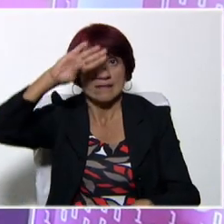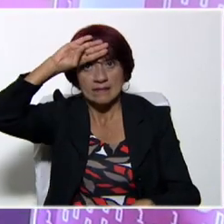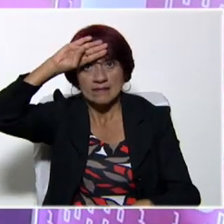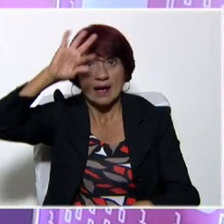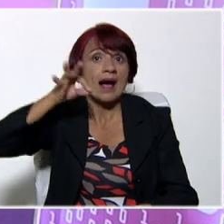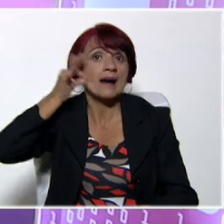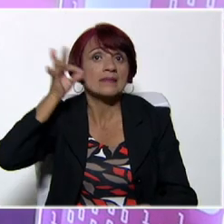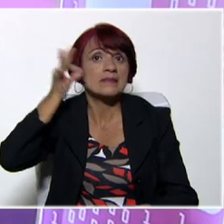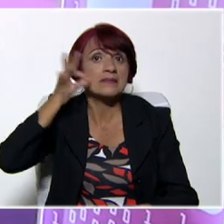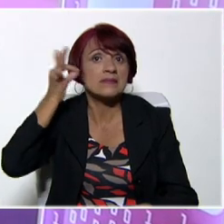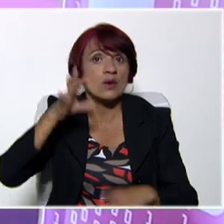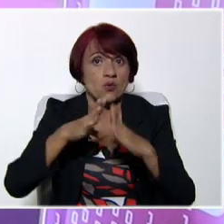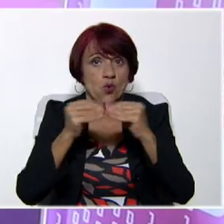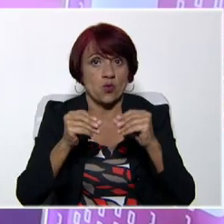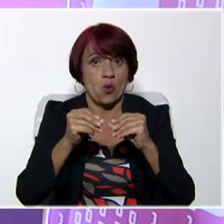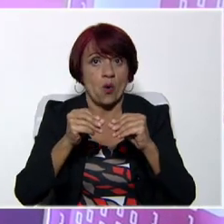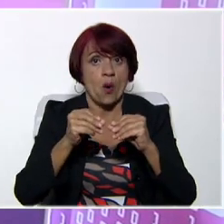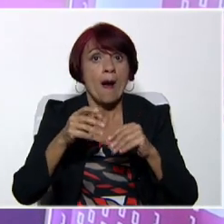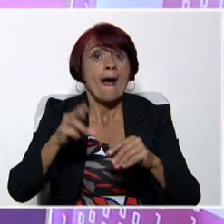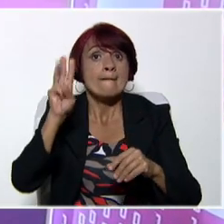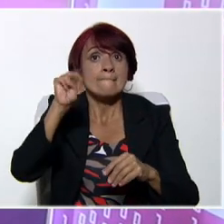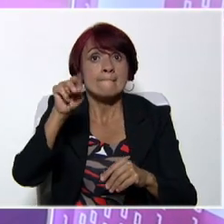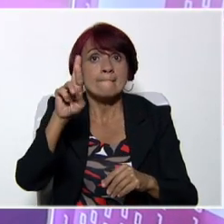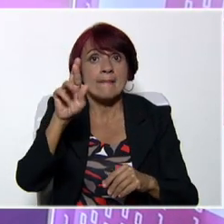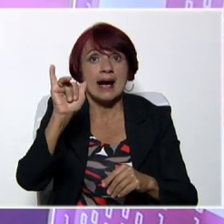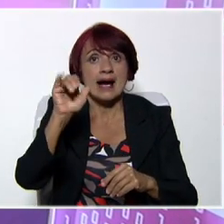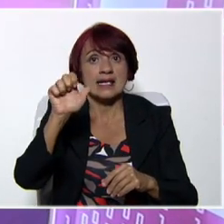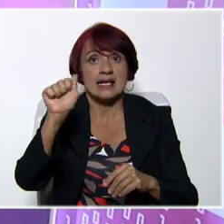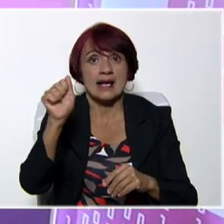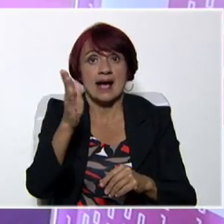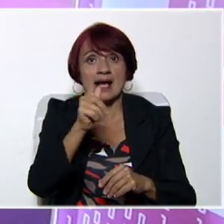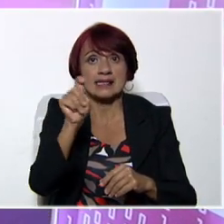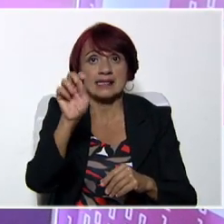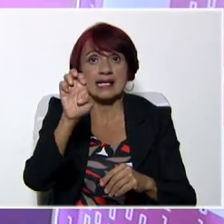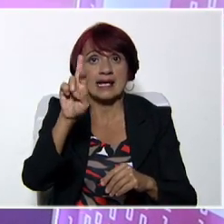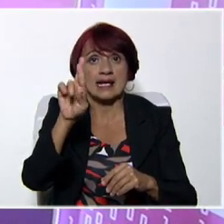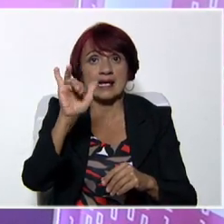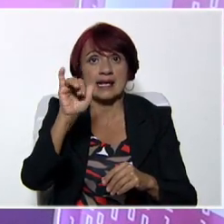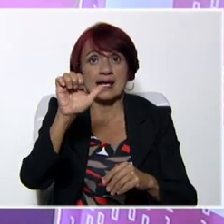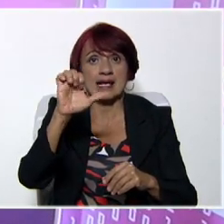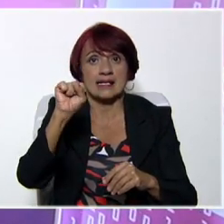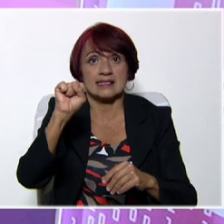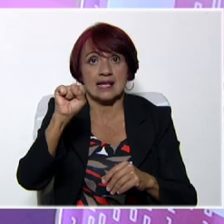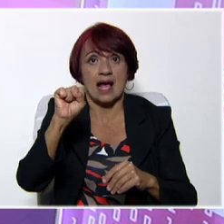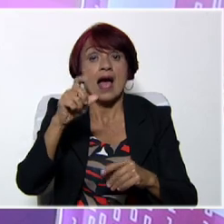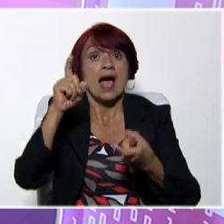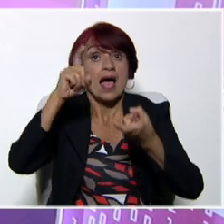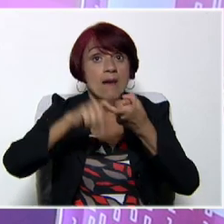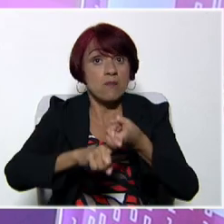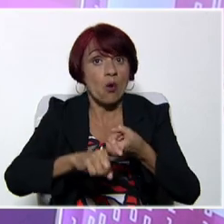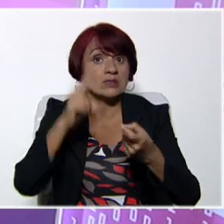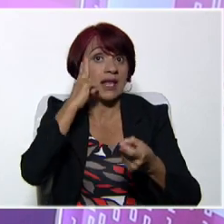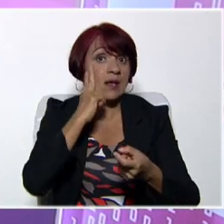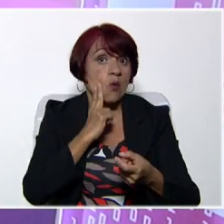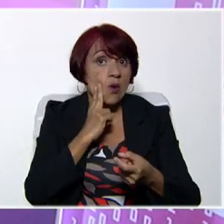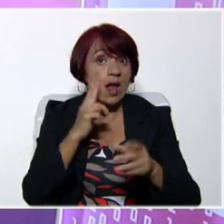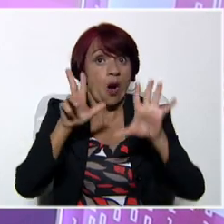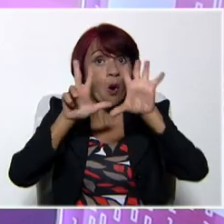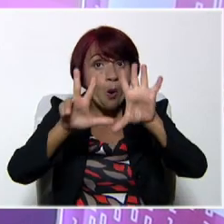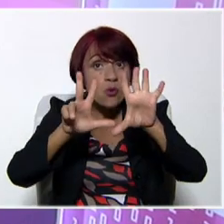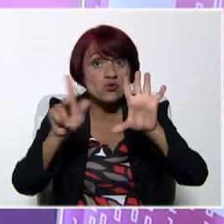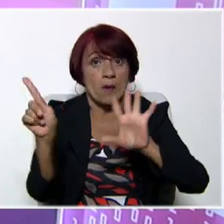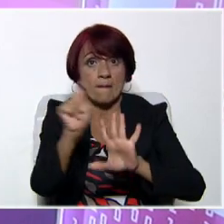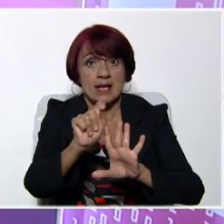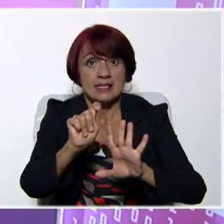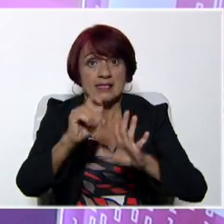Toro y Alaiza, esposa de nuestro libertador Simón Bolívar, quien luego de escasos ocho meses de matrimonio,